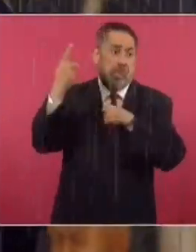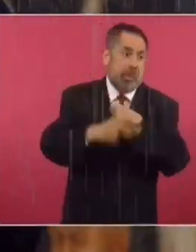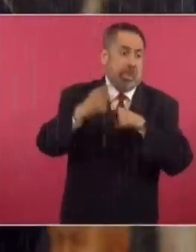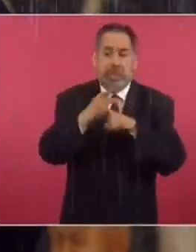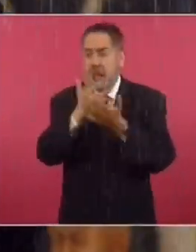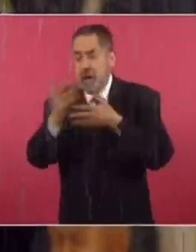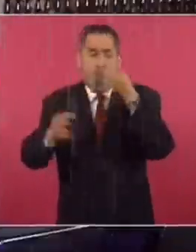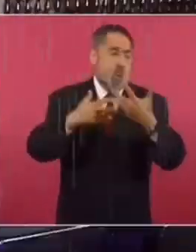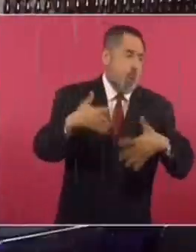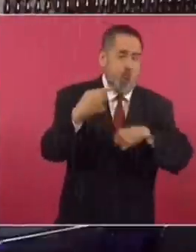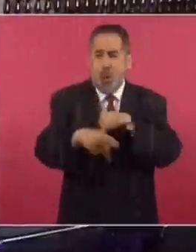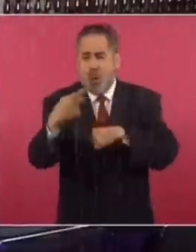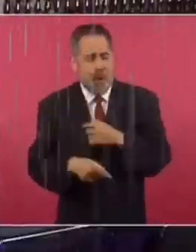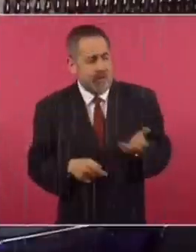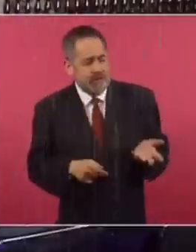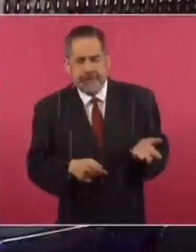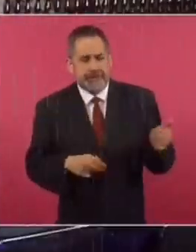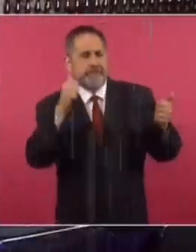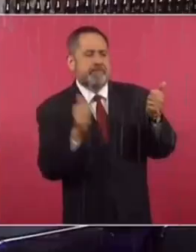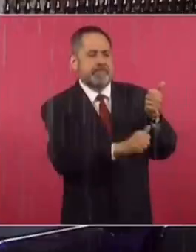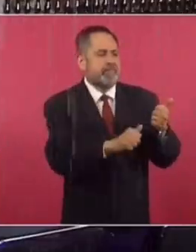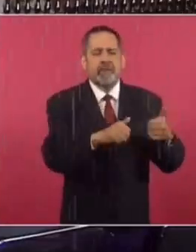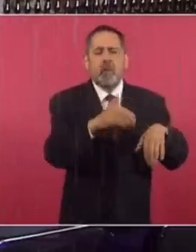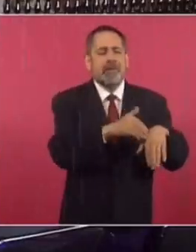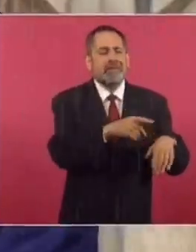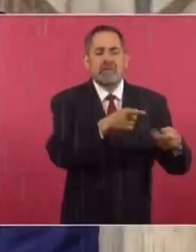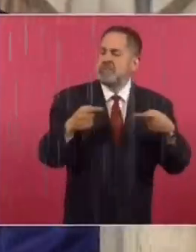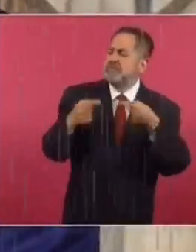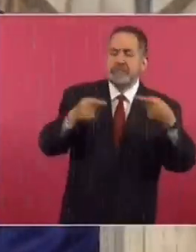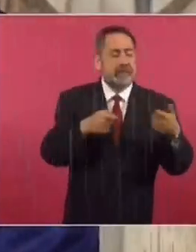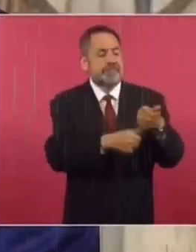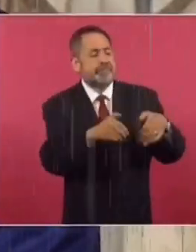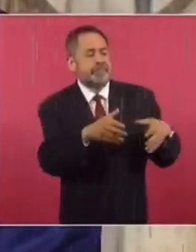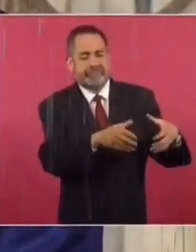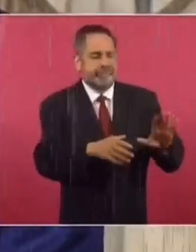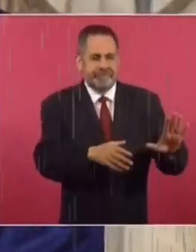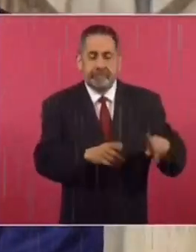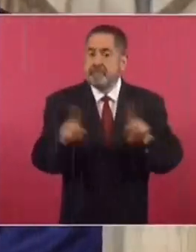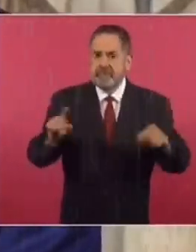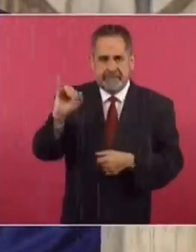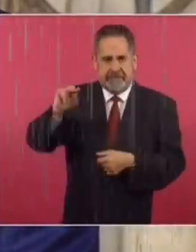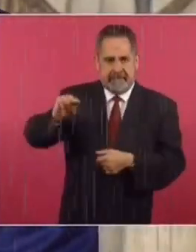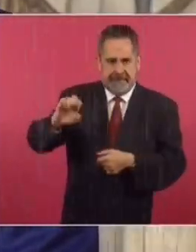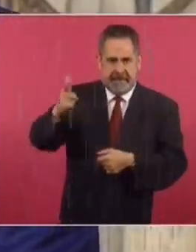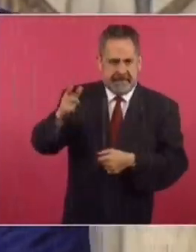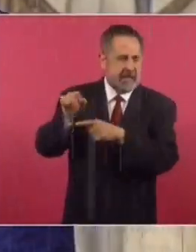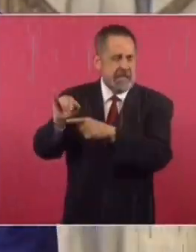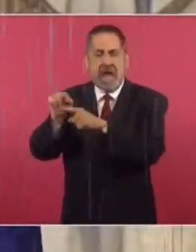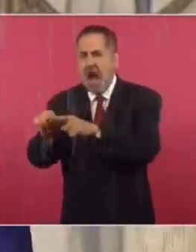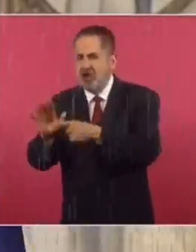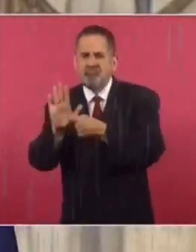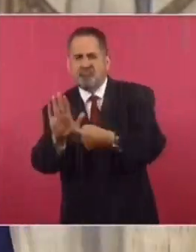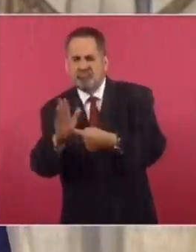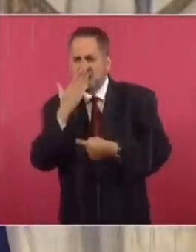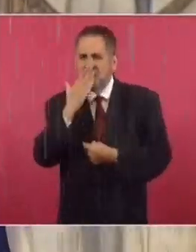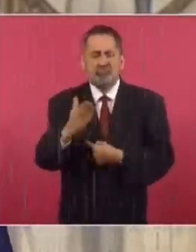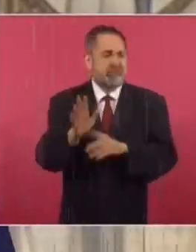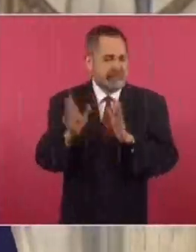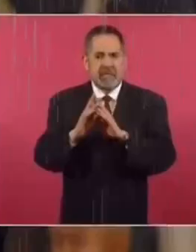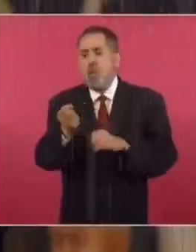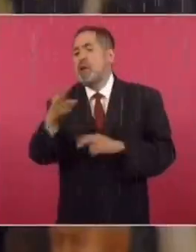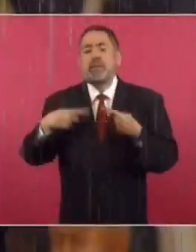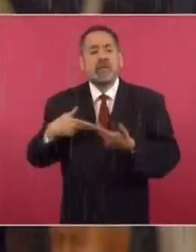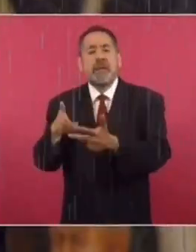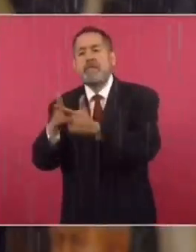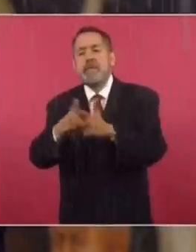de los medios de información que actúan al servicio de nuestros adversarios conservadores. Pero con datos del INEGI podemos demostrar que hemos reducido el número de